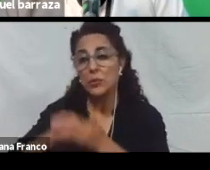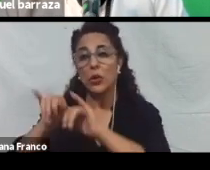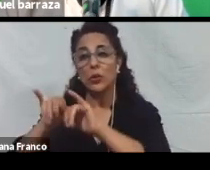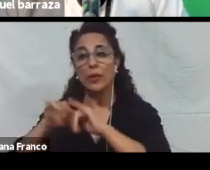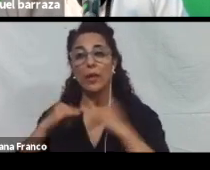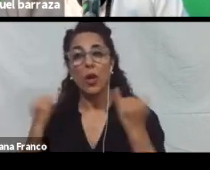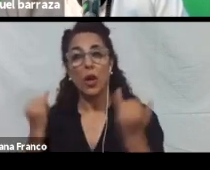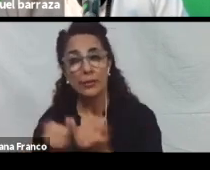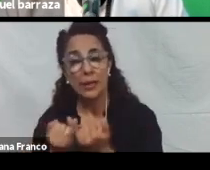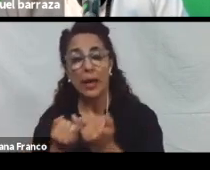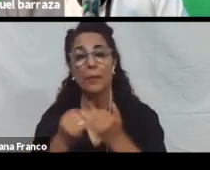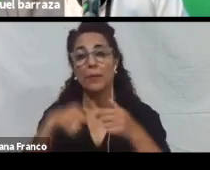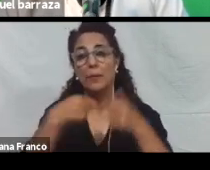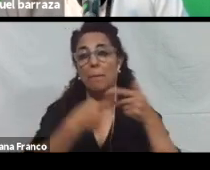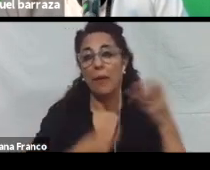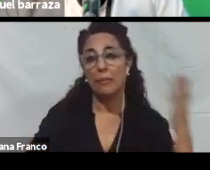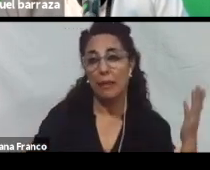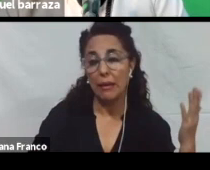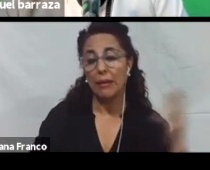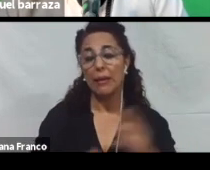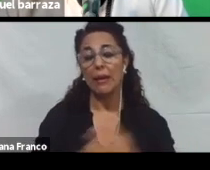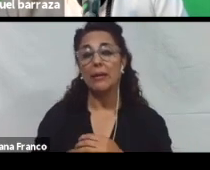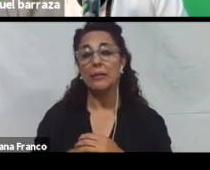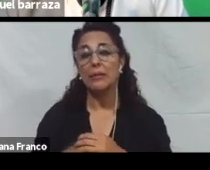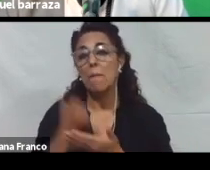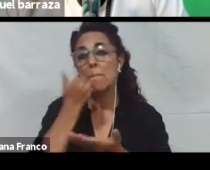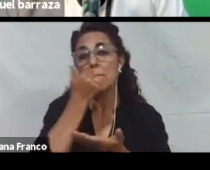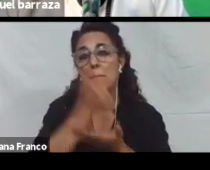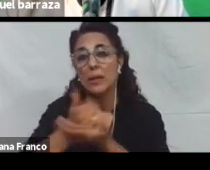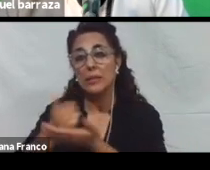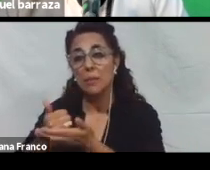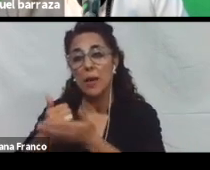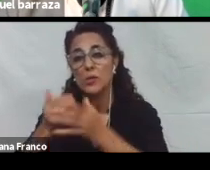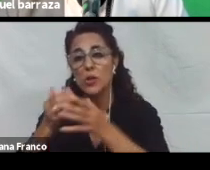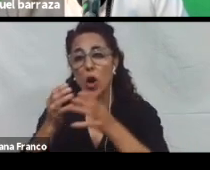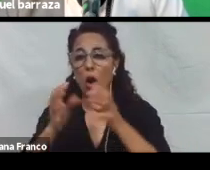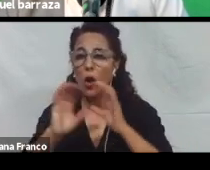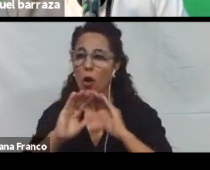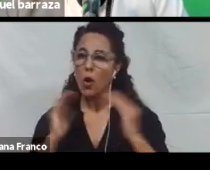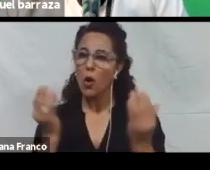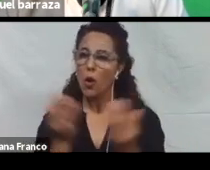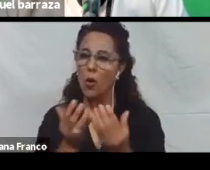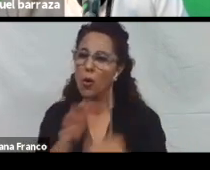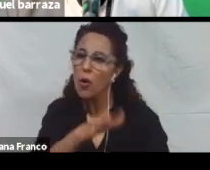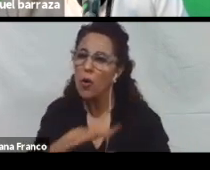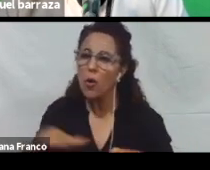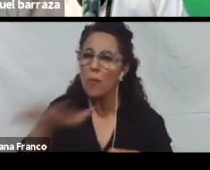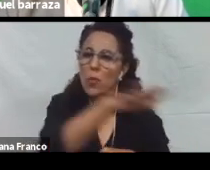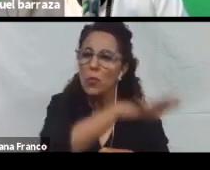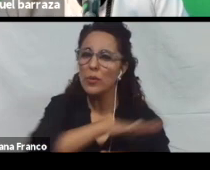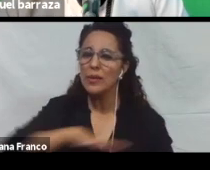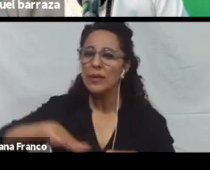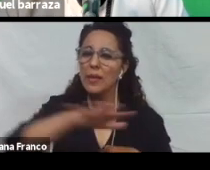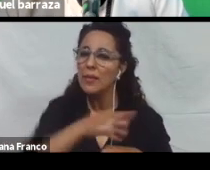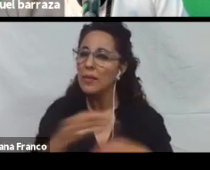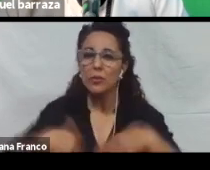A las materias. A la participación. La participación en comunidad. Con otros alumnos. Que todas esas herramientas. Sean accesibles.